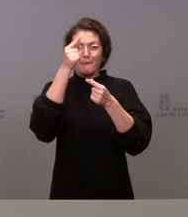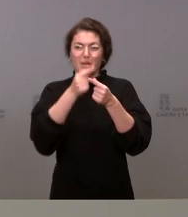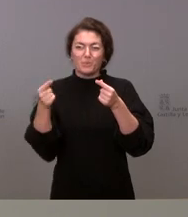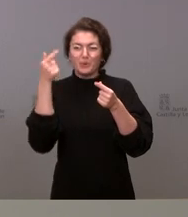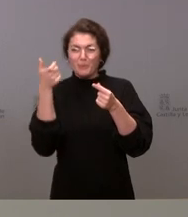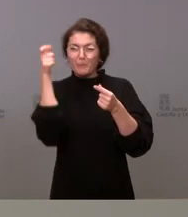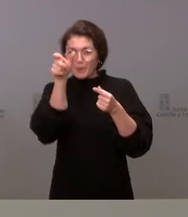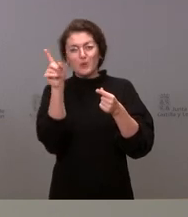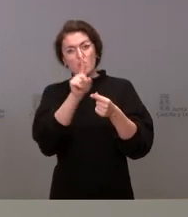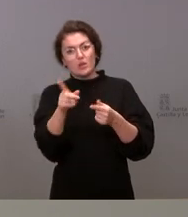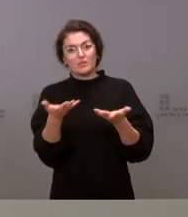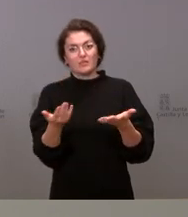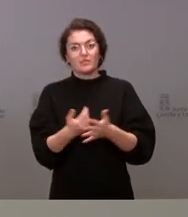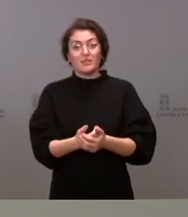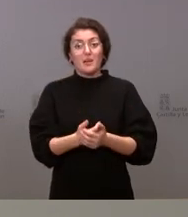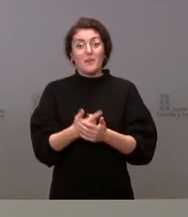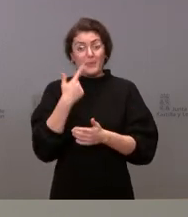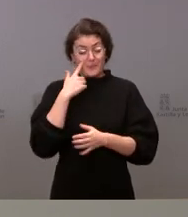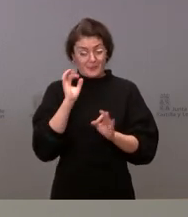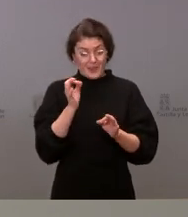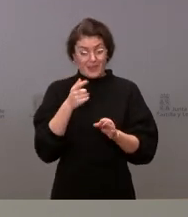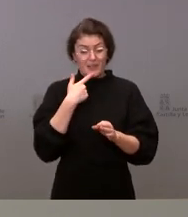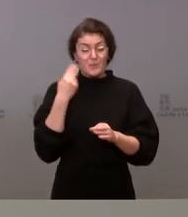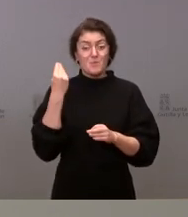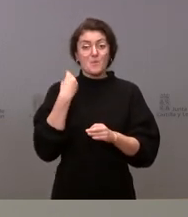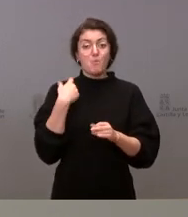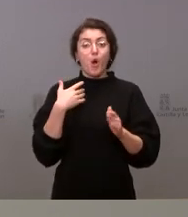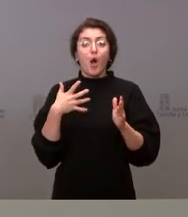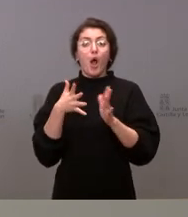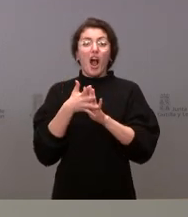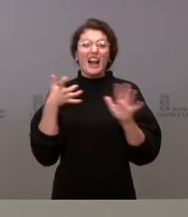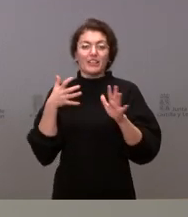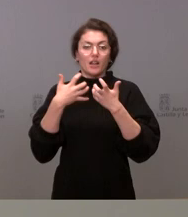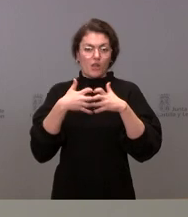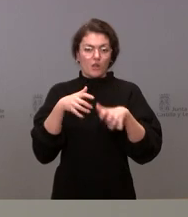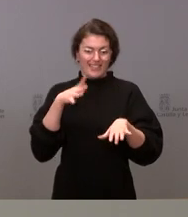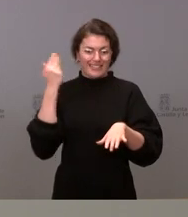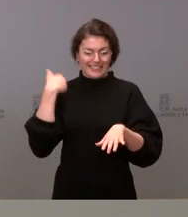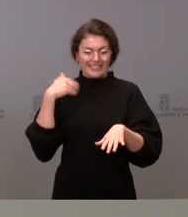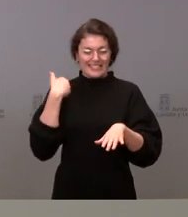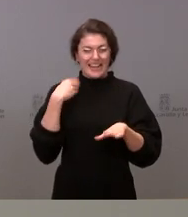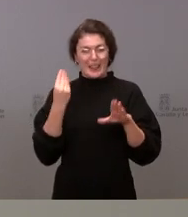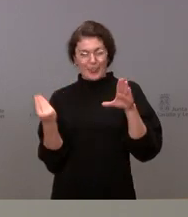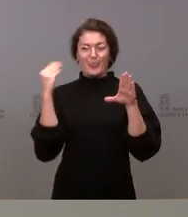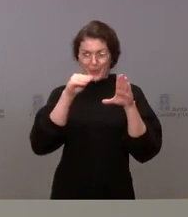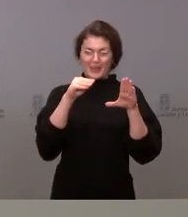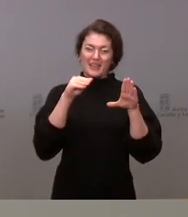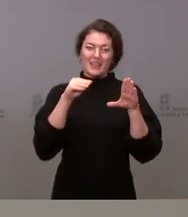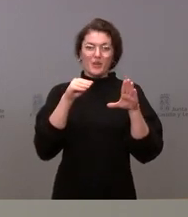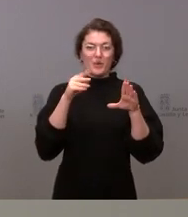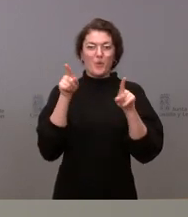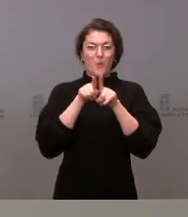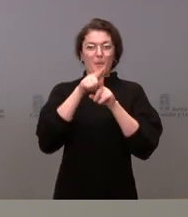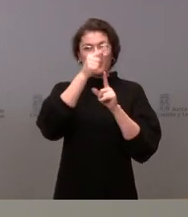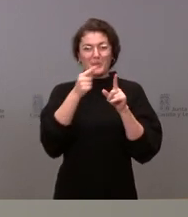que los aceleradores están en partidas generales es decir estaban ya contemplados para en el posible caso de que los pudiéramos